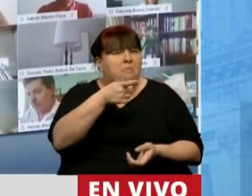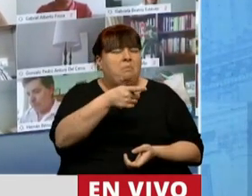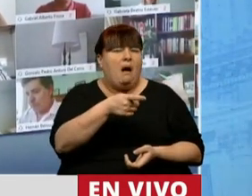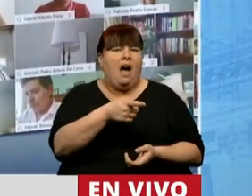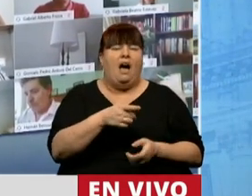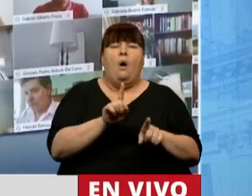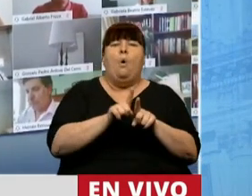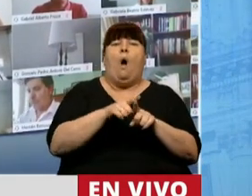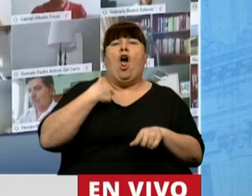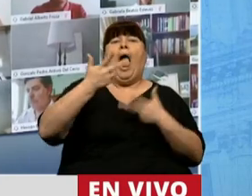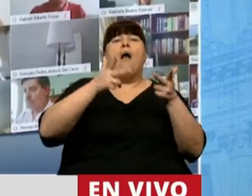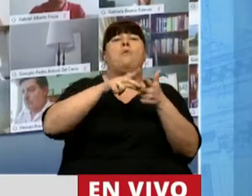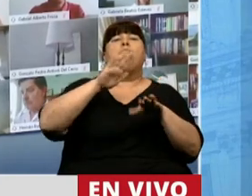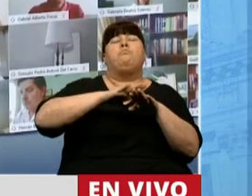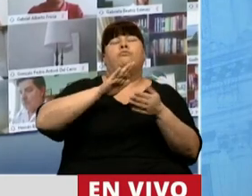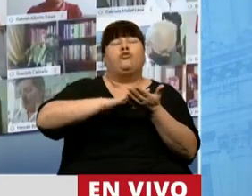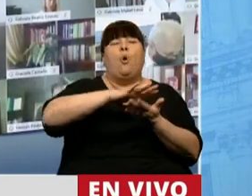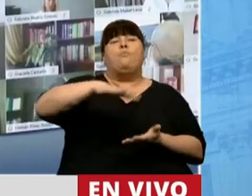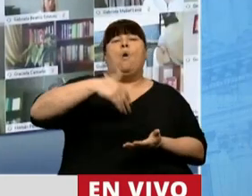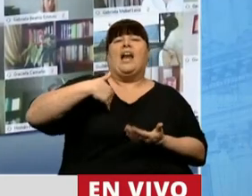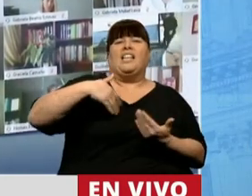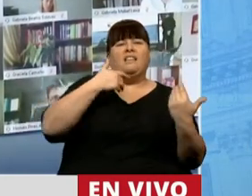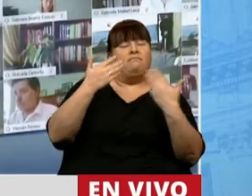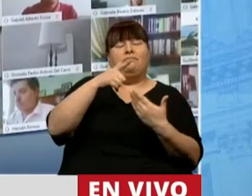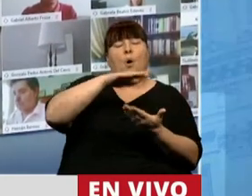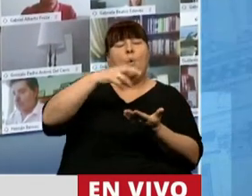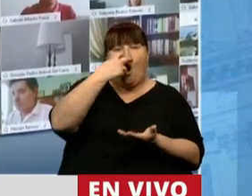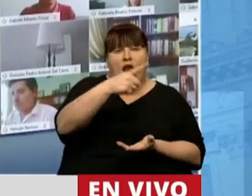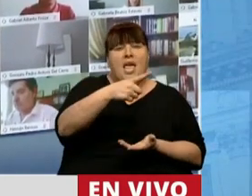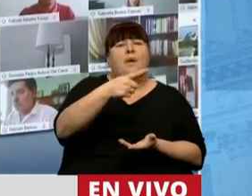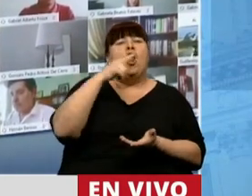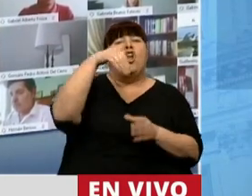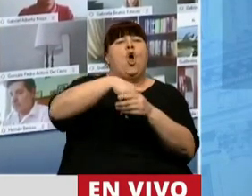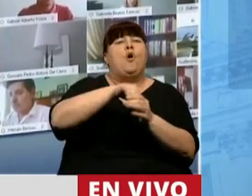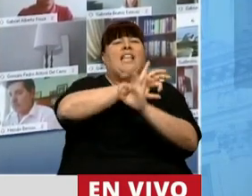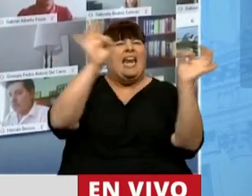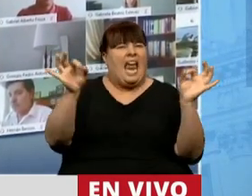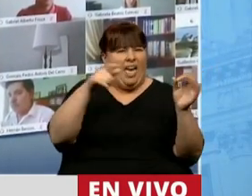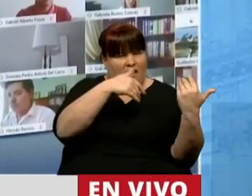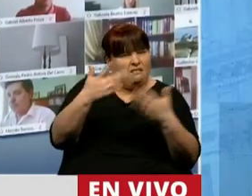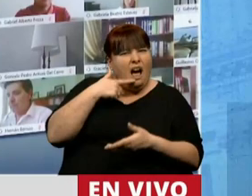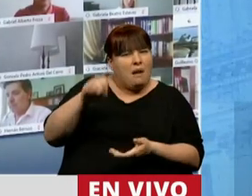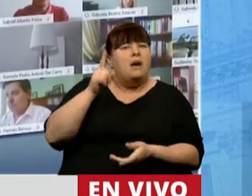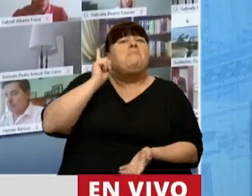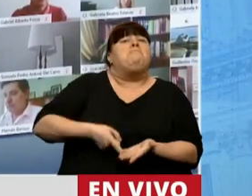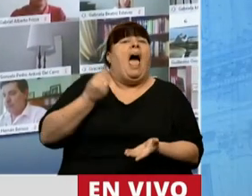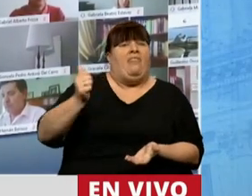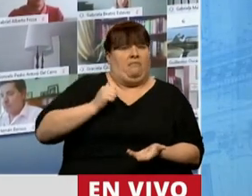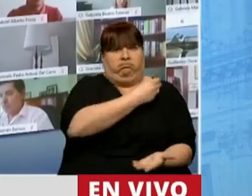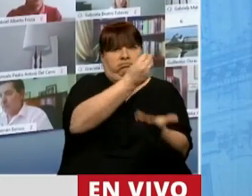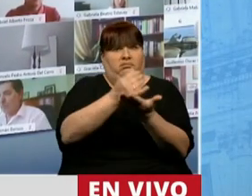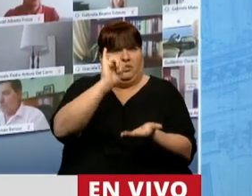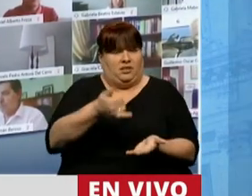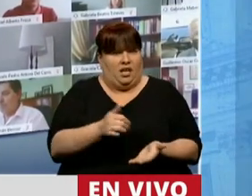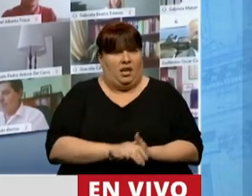en nombre del pueblo boliviano facultades que no tiene porque no fue elegida por nadie, sino impuesta por la fuerza,